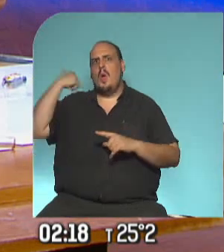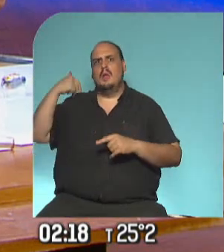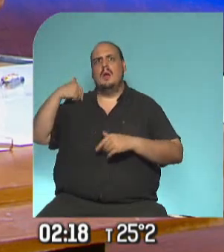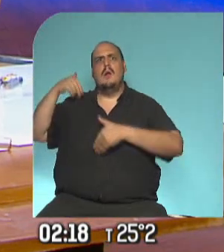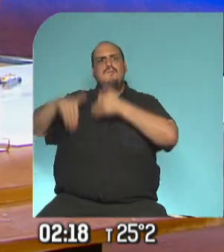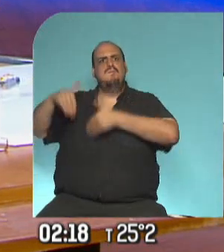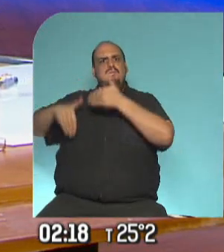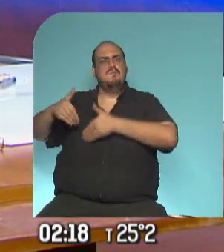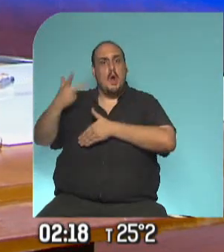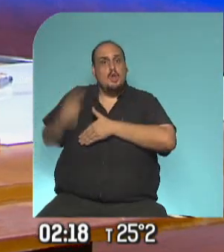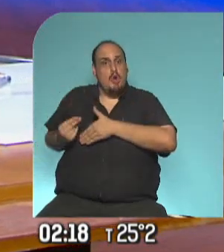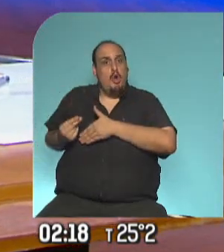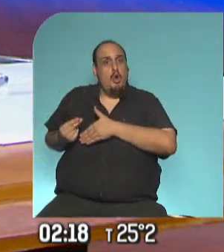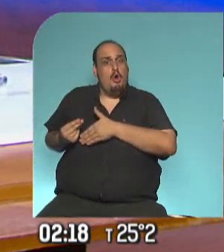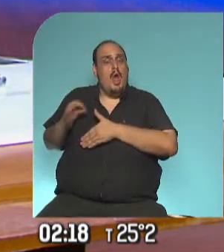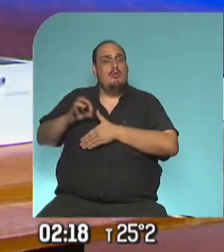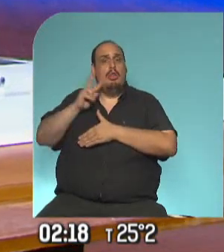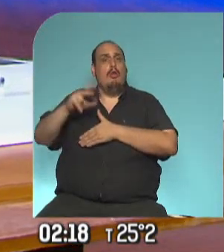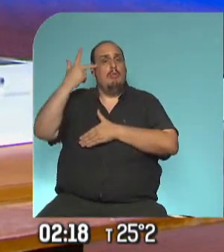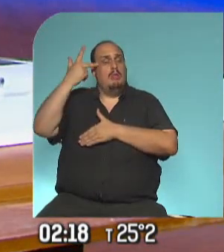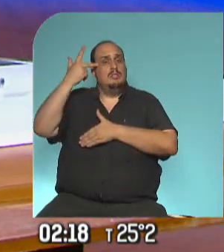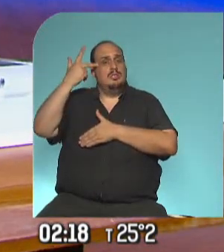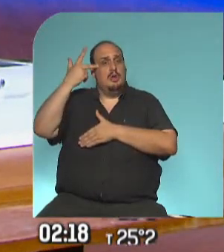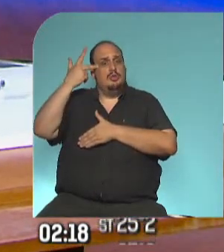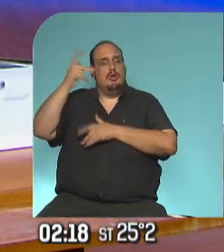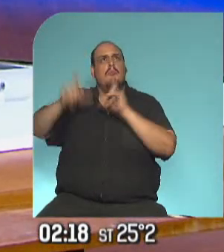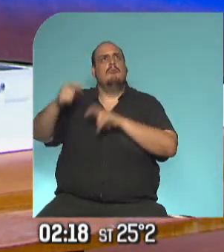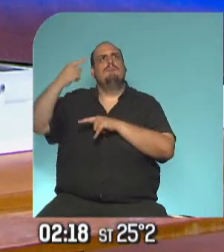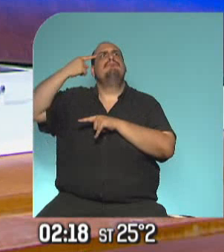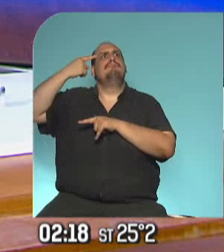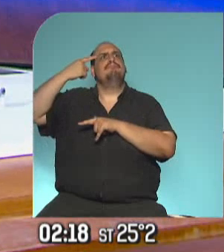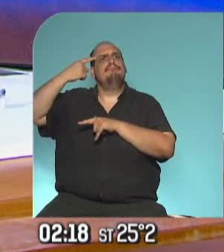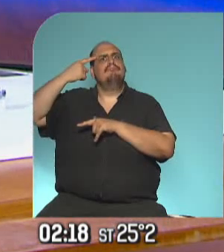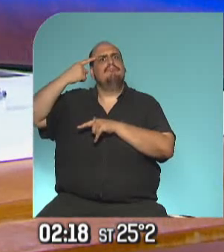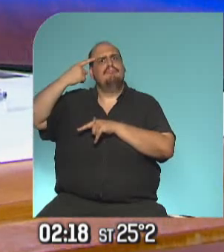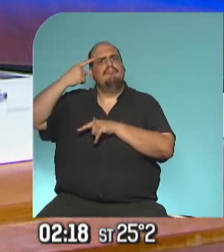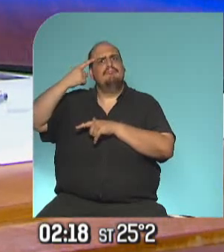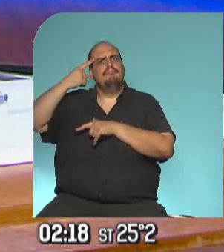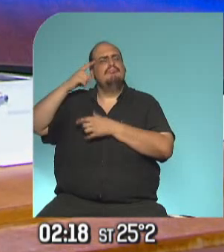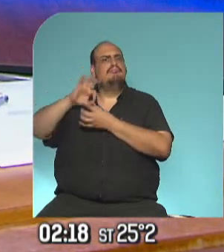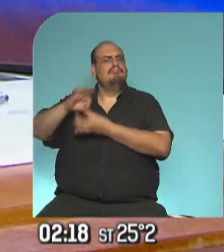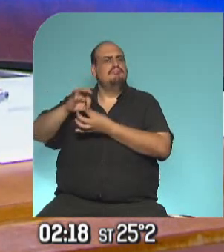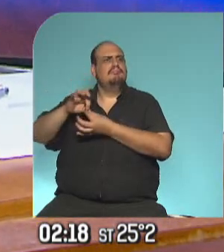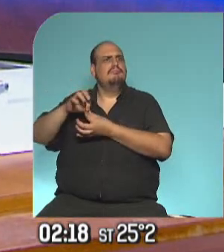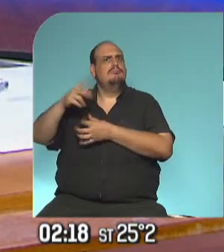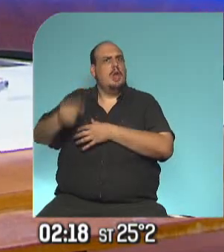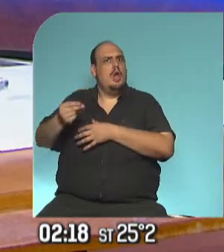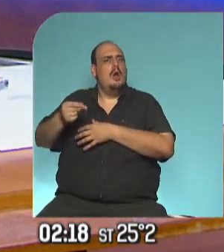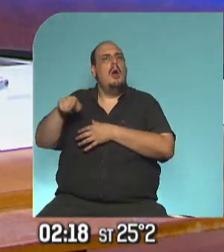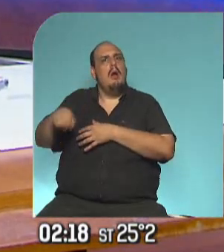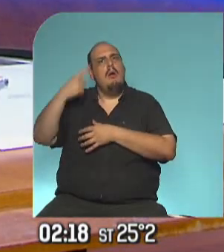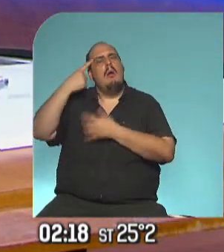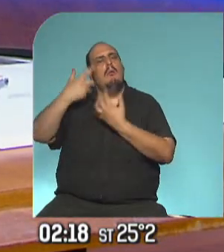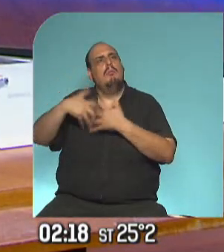su voto negativo en el 2018 o que tenían un pensamiento acorde a esa mirada han